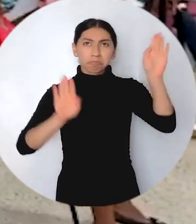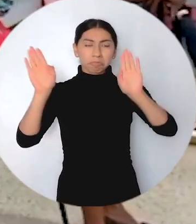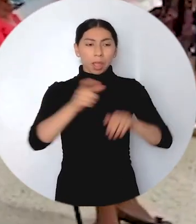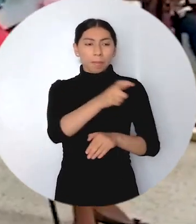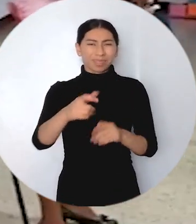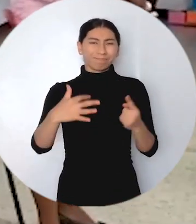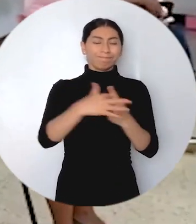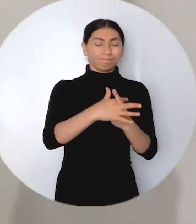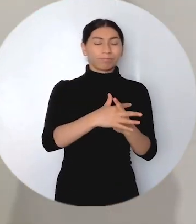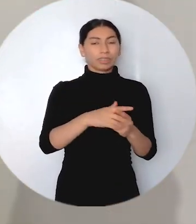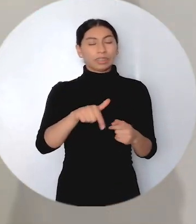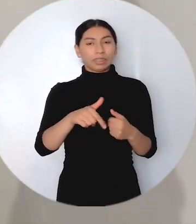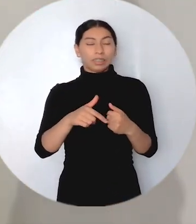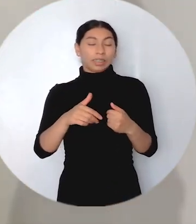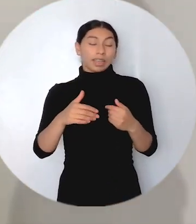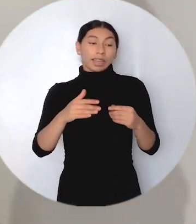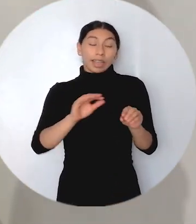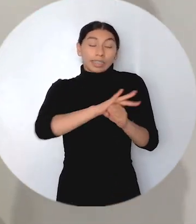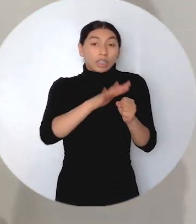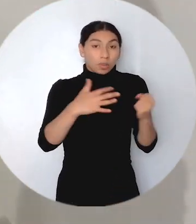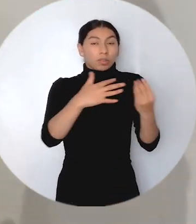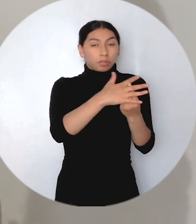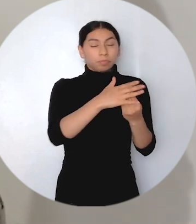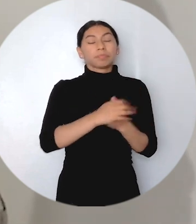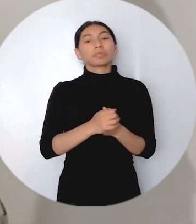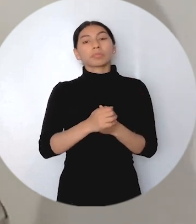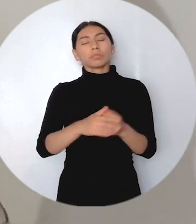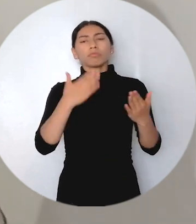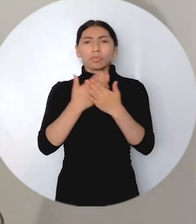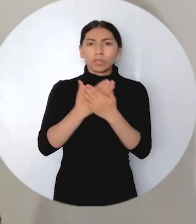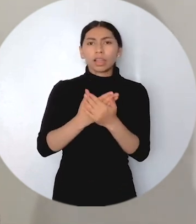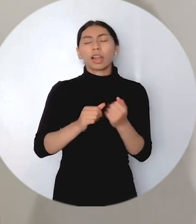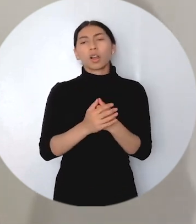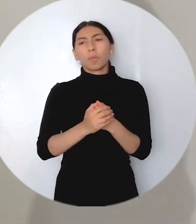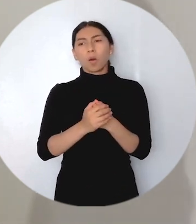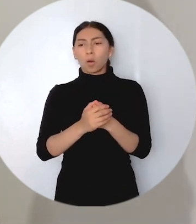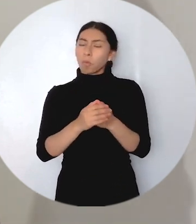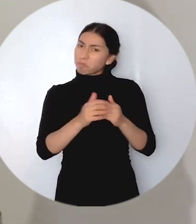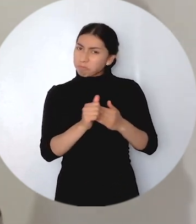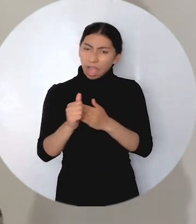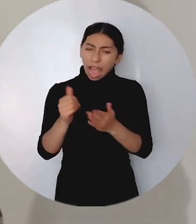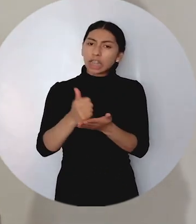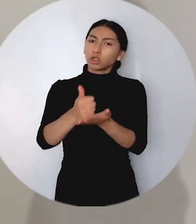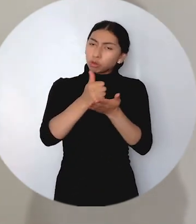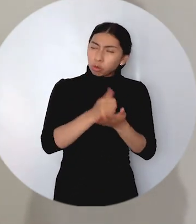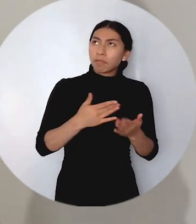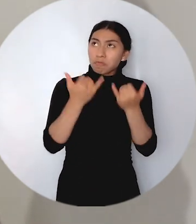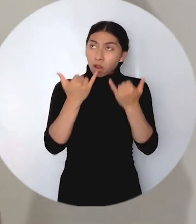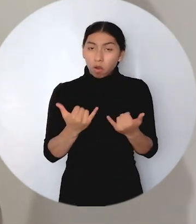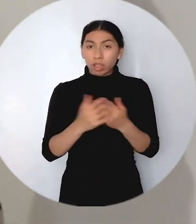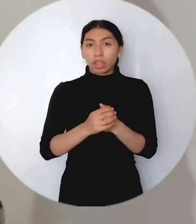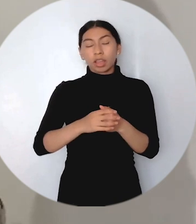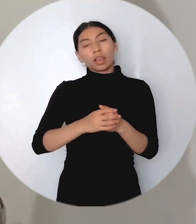conflicto armado. Le agradecí a la Unidad de Víctimas Territorial Urabá por la asistencia técnica que me ha brindado el día de